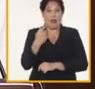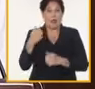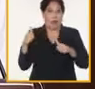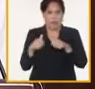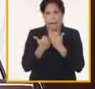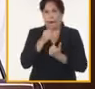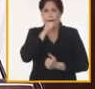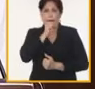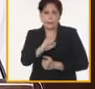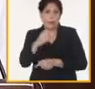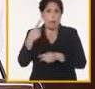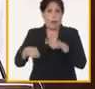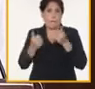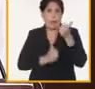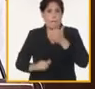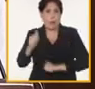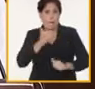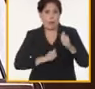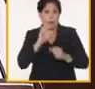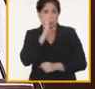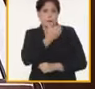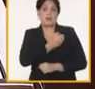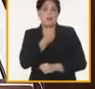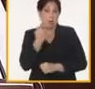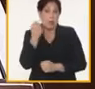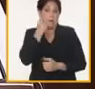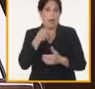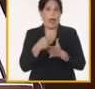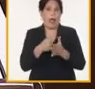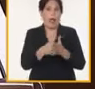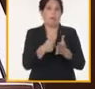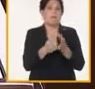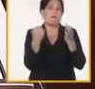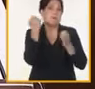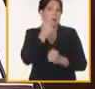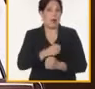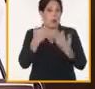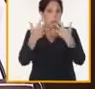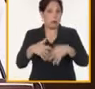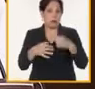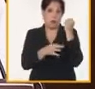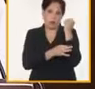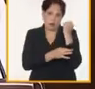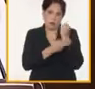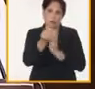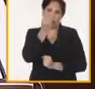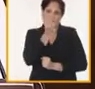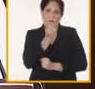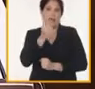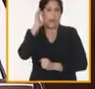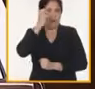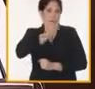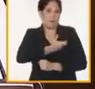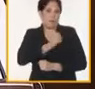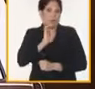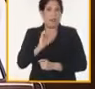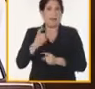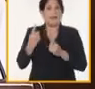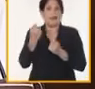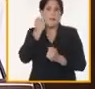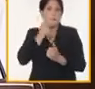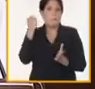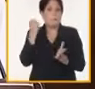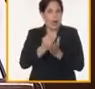mayor impulso a nivel territorial, lo que demanda del incremento de la producción de alimento animal que garanticen